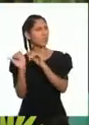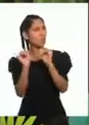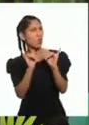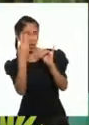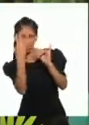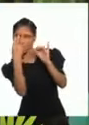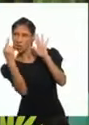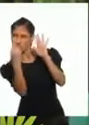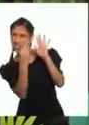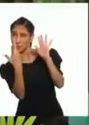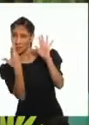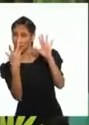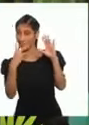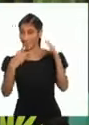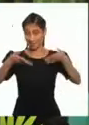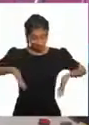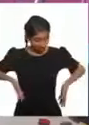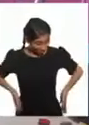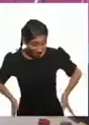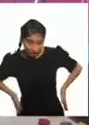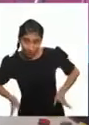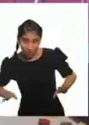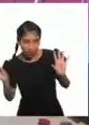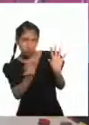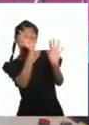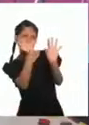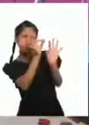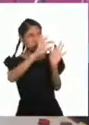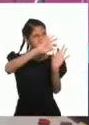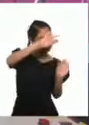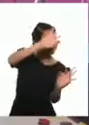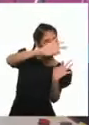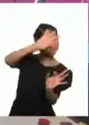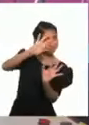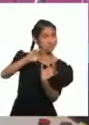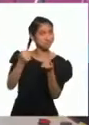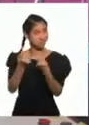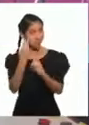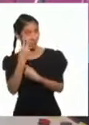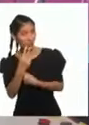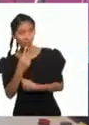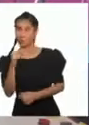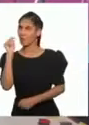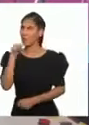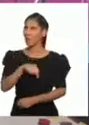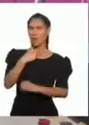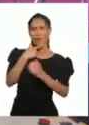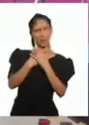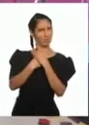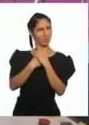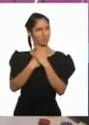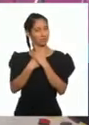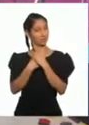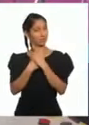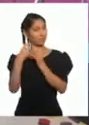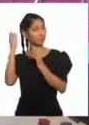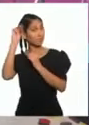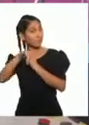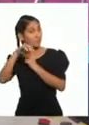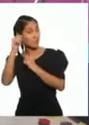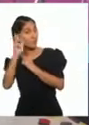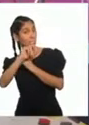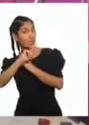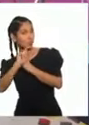de la foto De mi amiga Olinda Macabot Me cuenta que En el